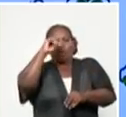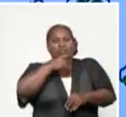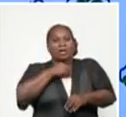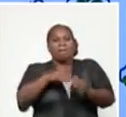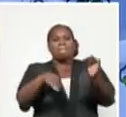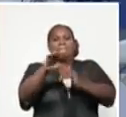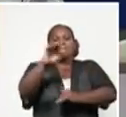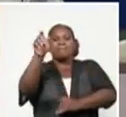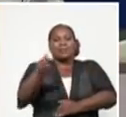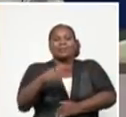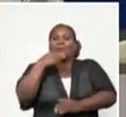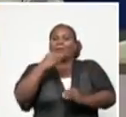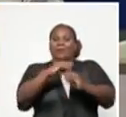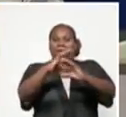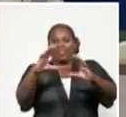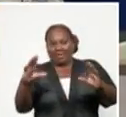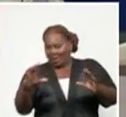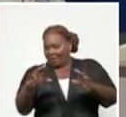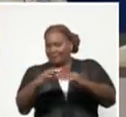buenos días.